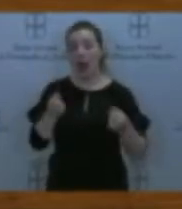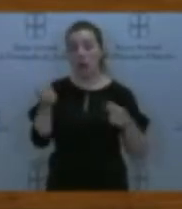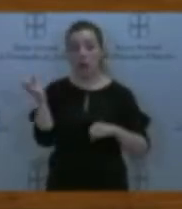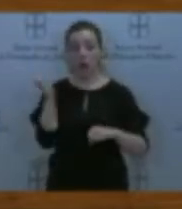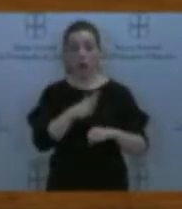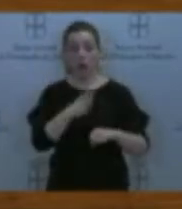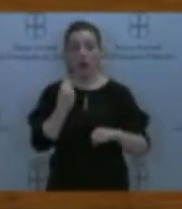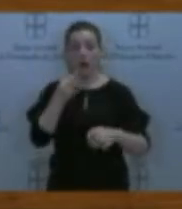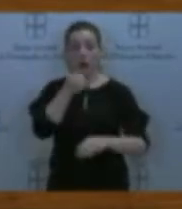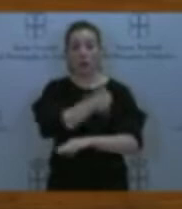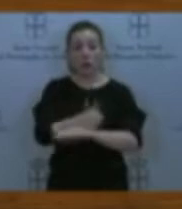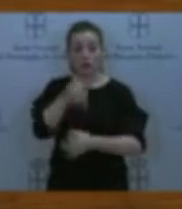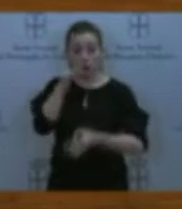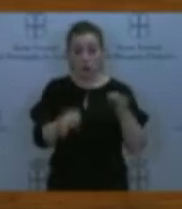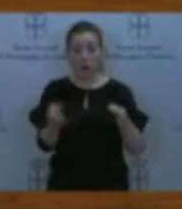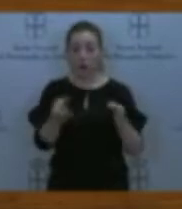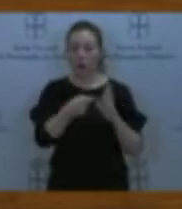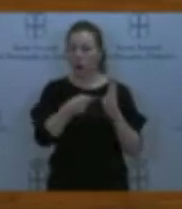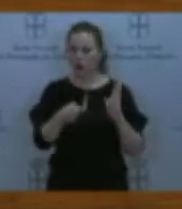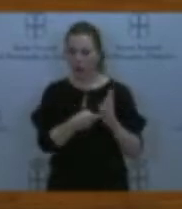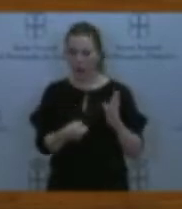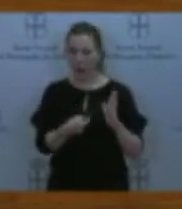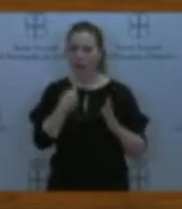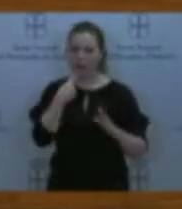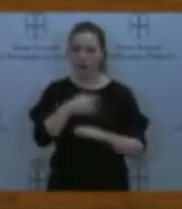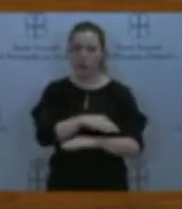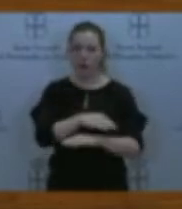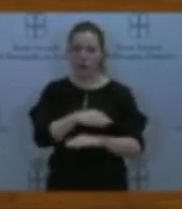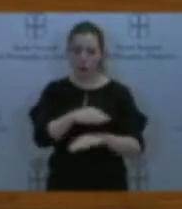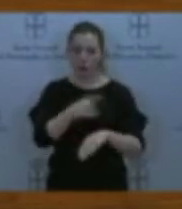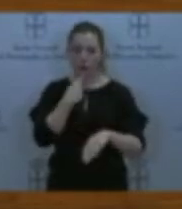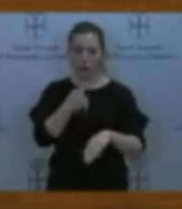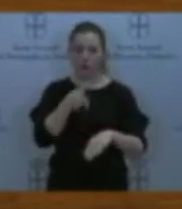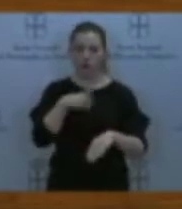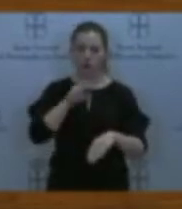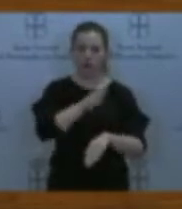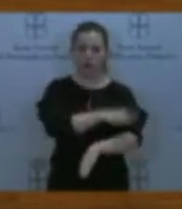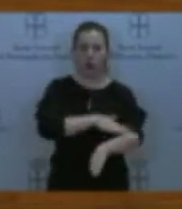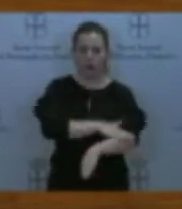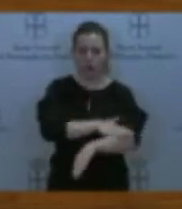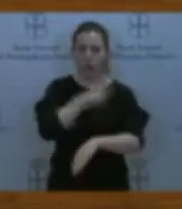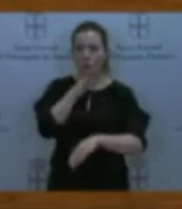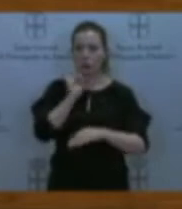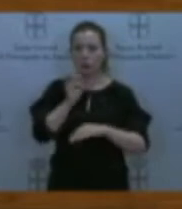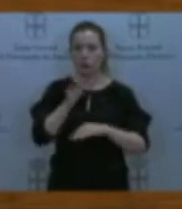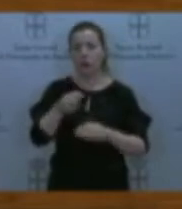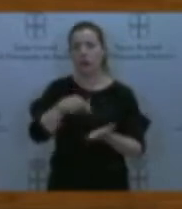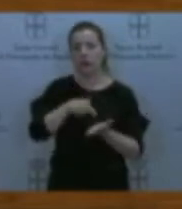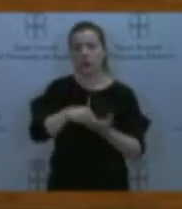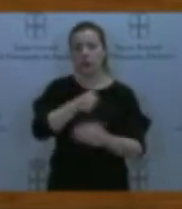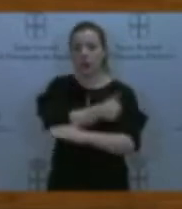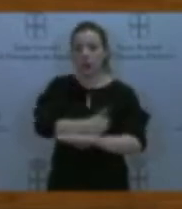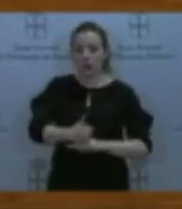de justicia tuvieron que corregir, poniendo en su sitio al Gobierno, pese a las resistencias de este Gobierno que recurrió hasta el Tribunal Supremo, perdiendo.